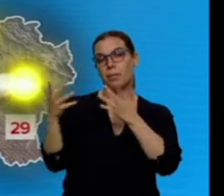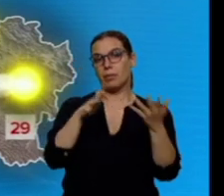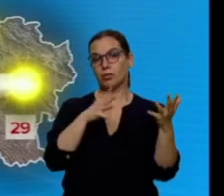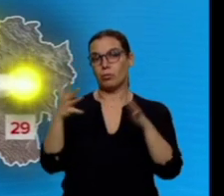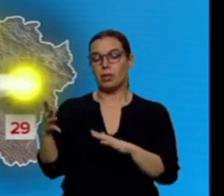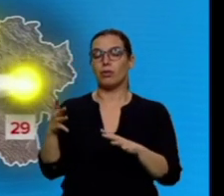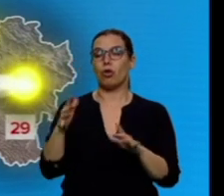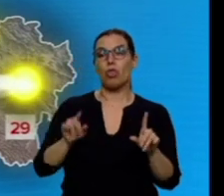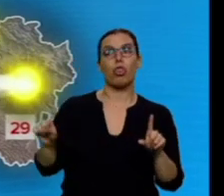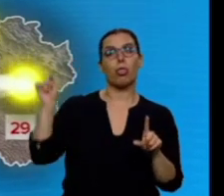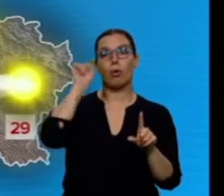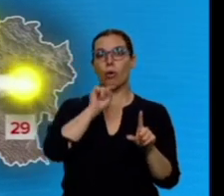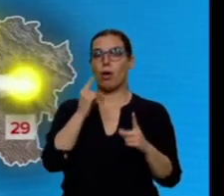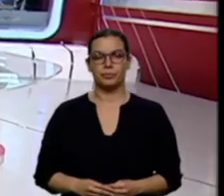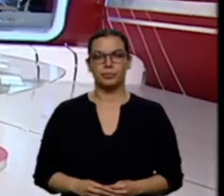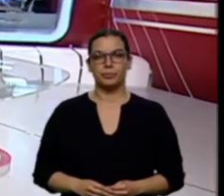encima de los 30 grados.